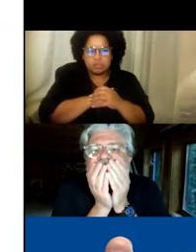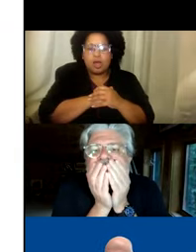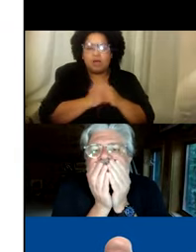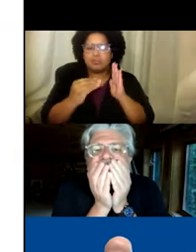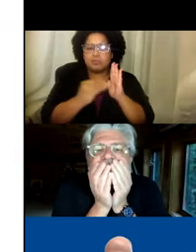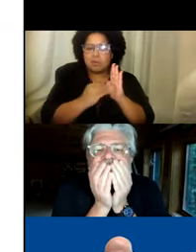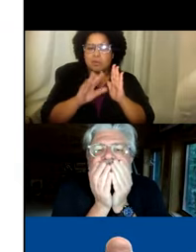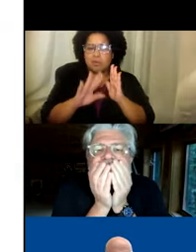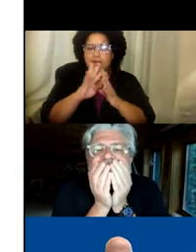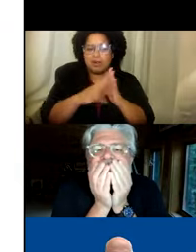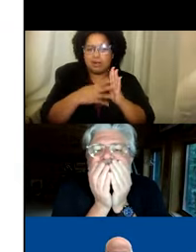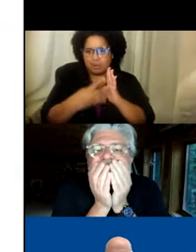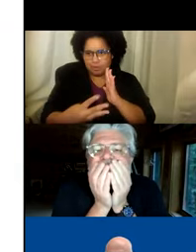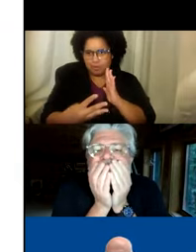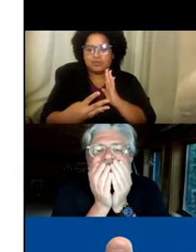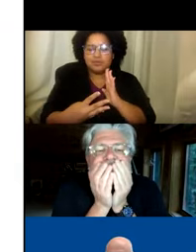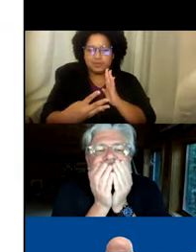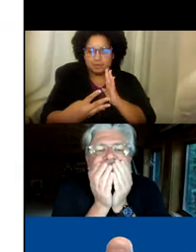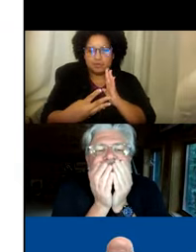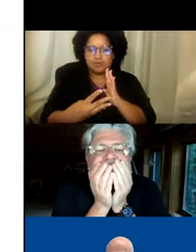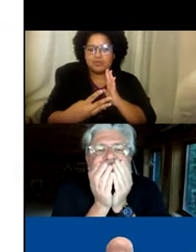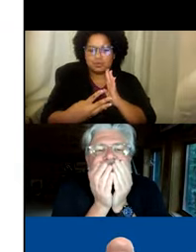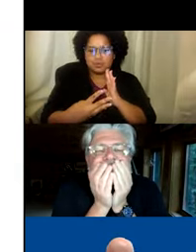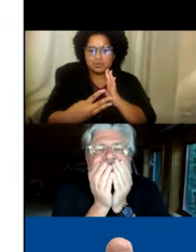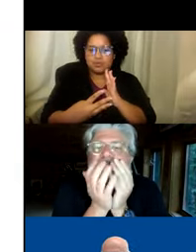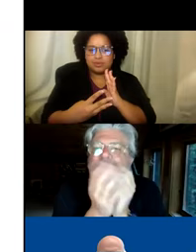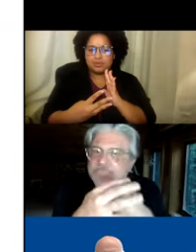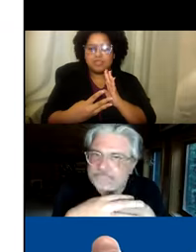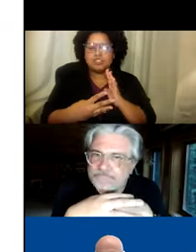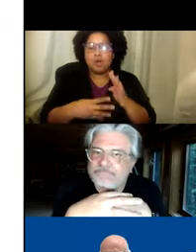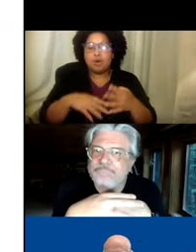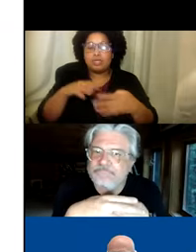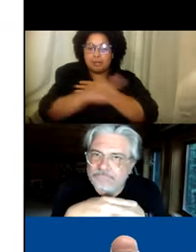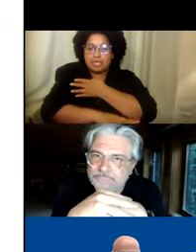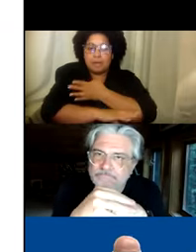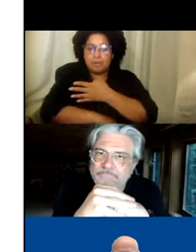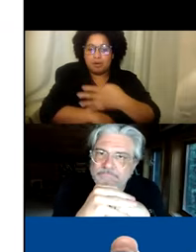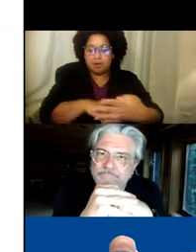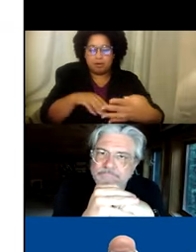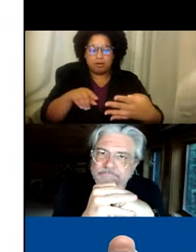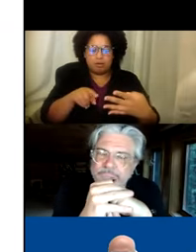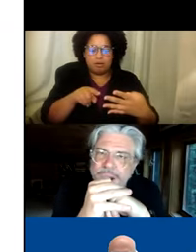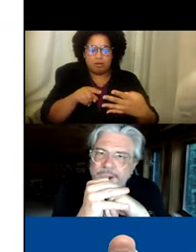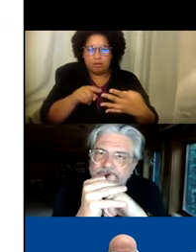Hacer el cambio. A este horario. Por el resto de este año. Quiero que puedan marcar. Esto va a ser. El próximo.